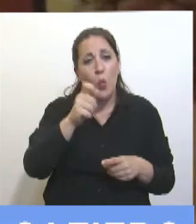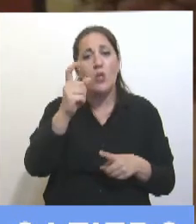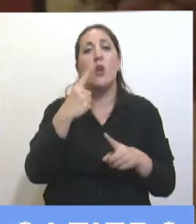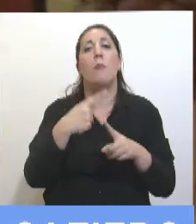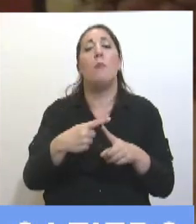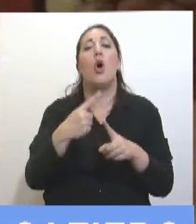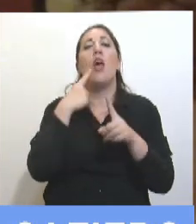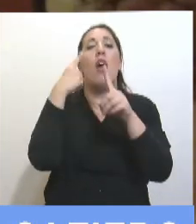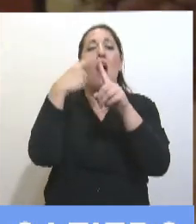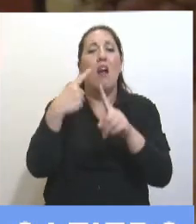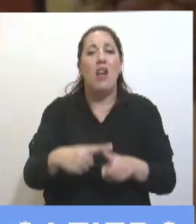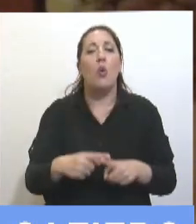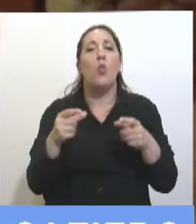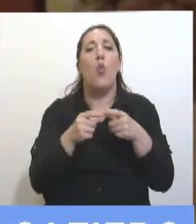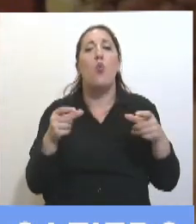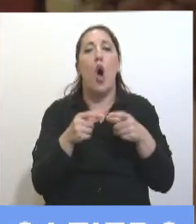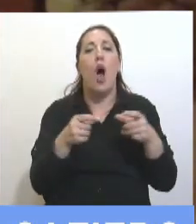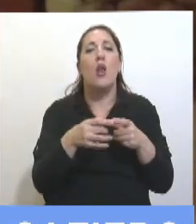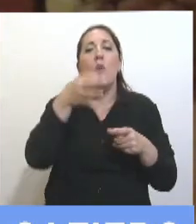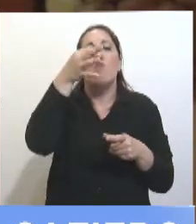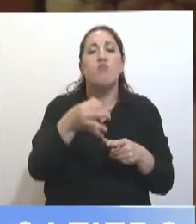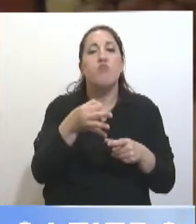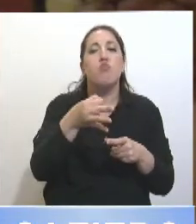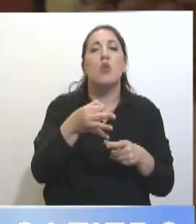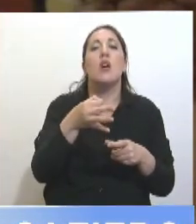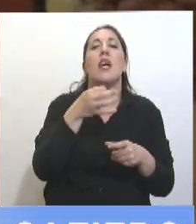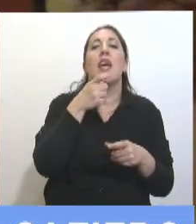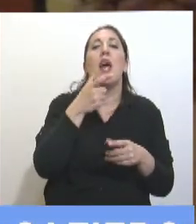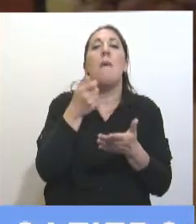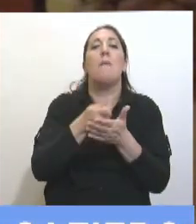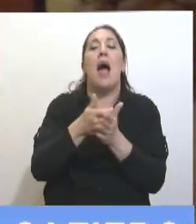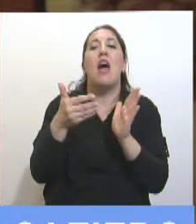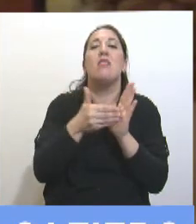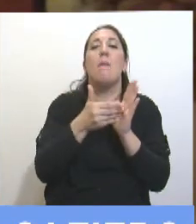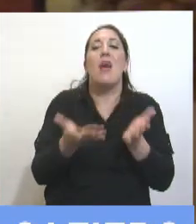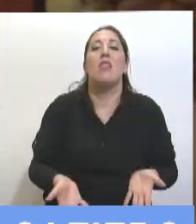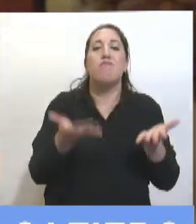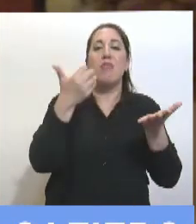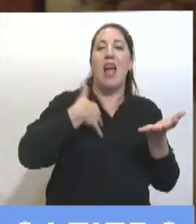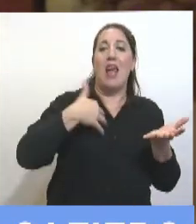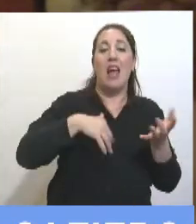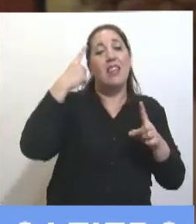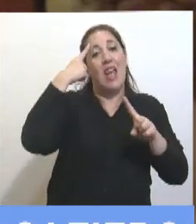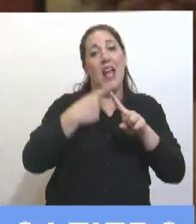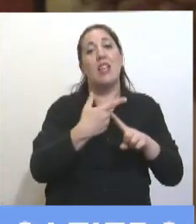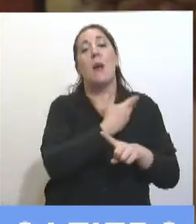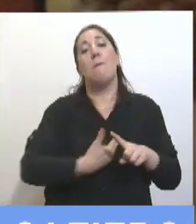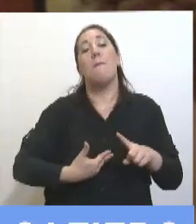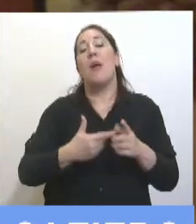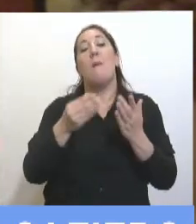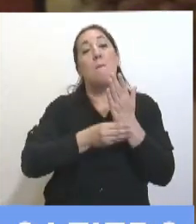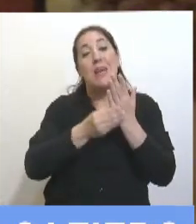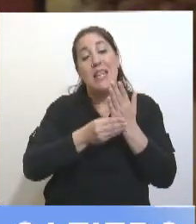de los bonos que se iban a pagar según el crecimiento argentino. Y que el ex ministro Kicillof